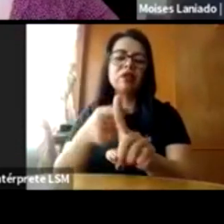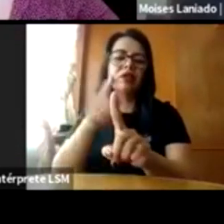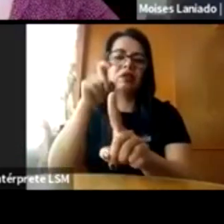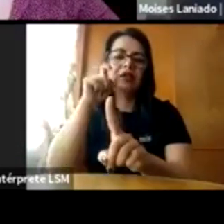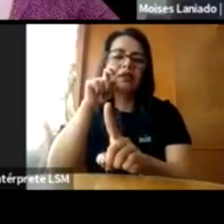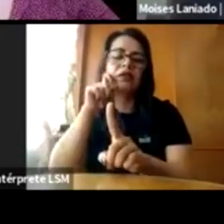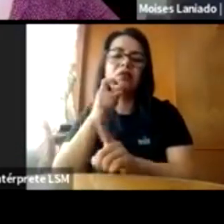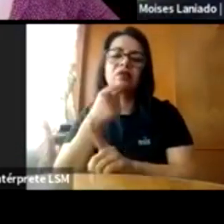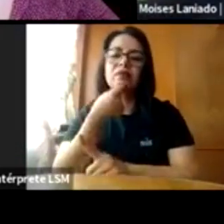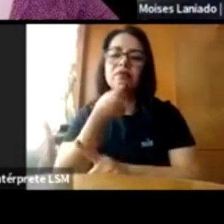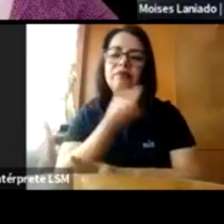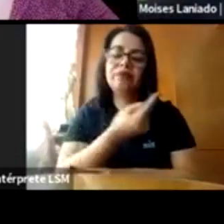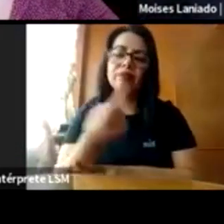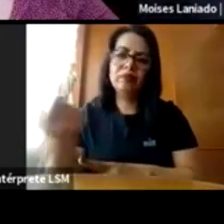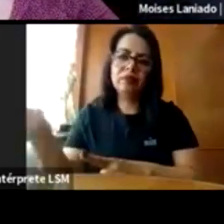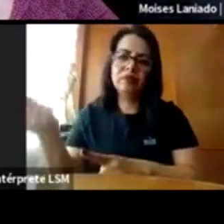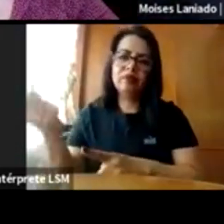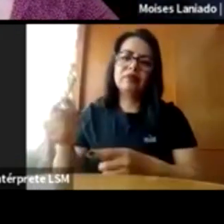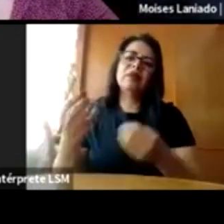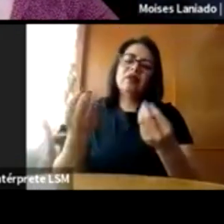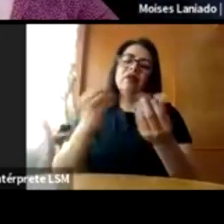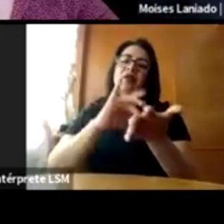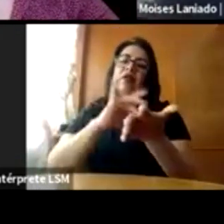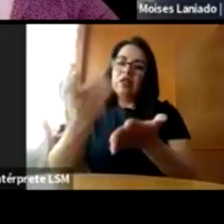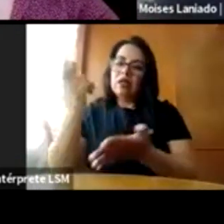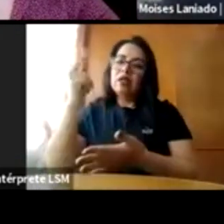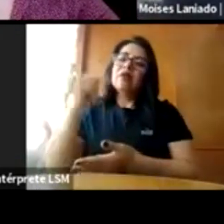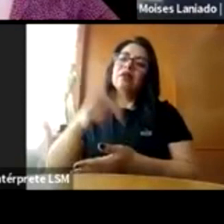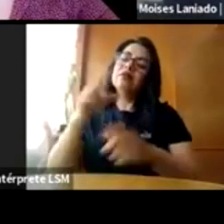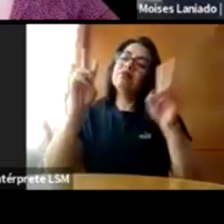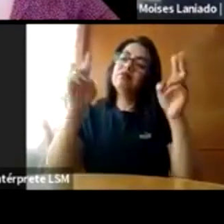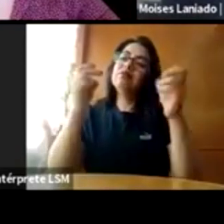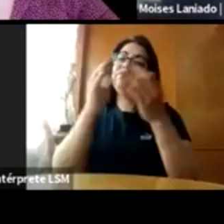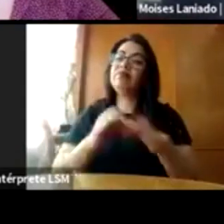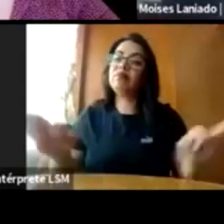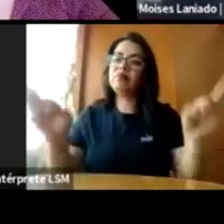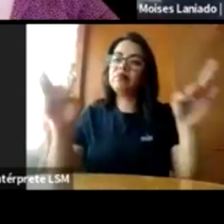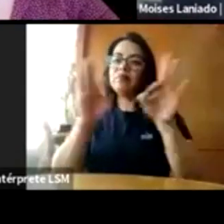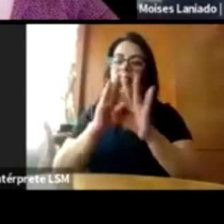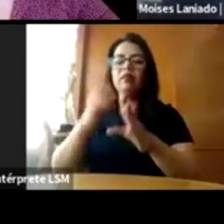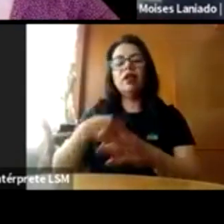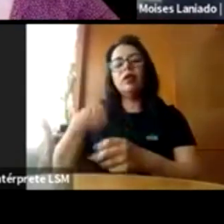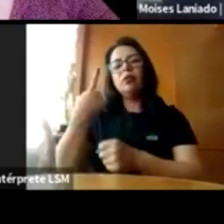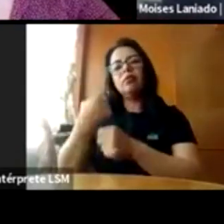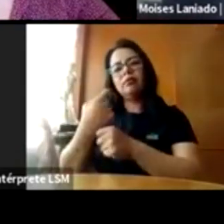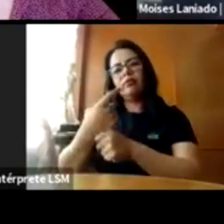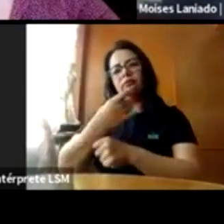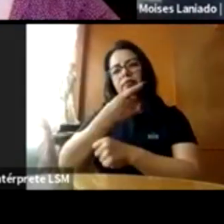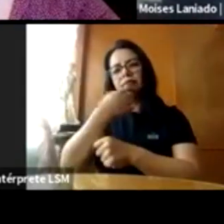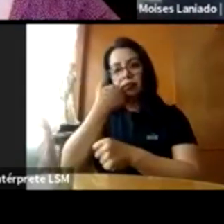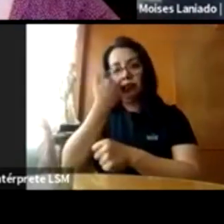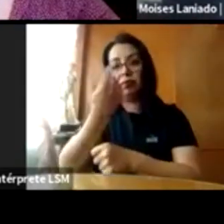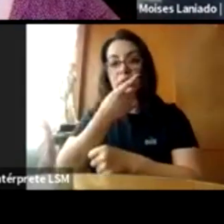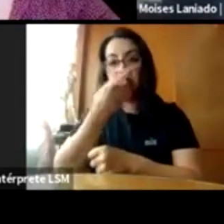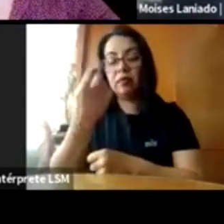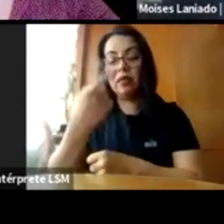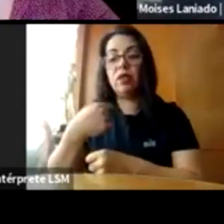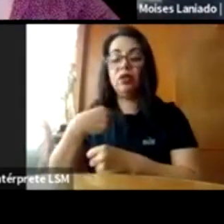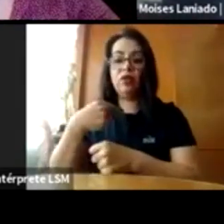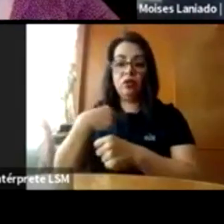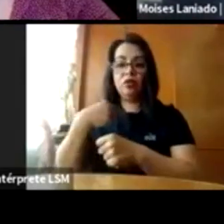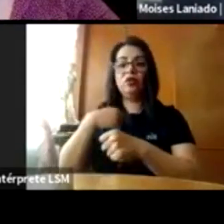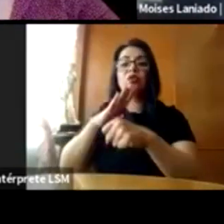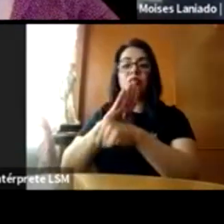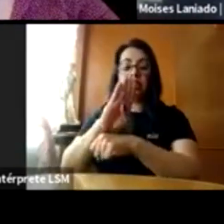estar aquí para hablar de este tema tan importante. Antes de cualquier cosa, quiero decir, yo soy brasileña y norteamericana,